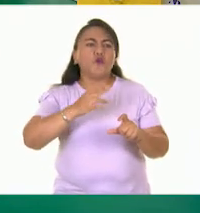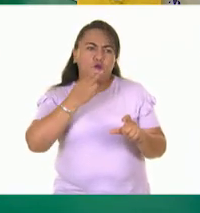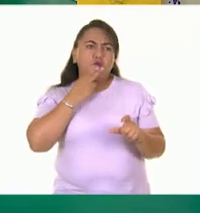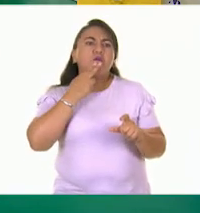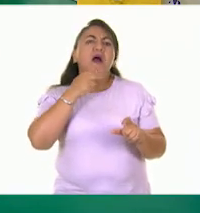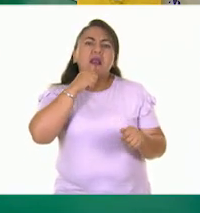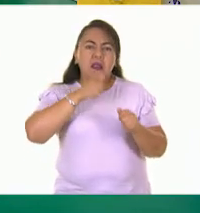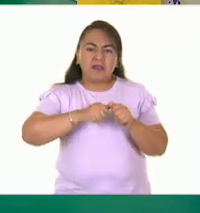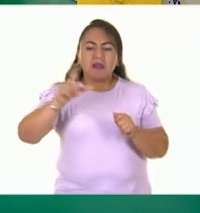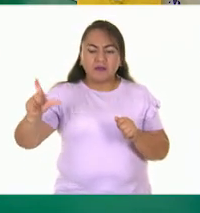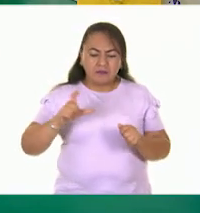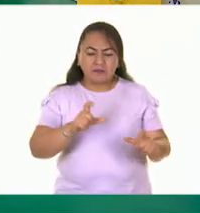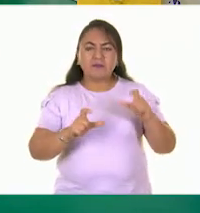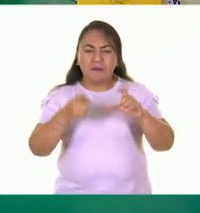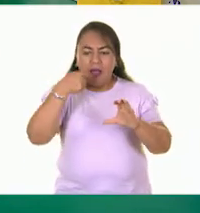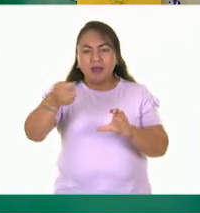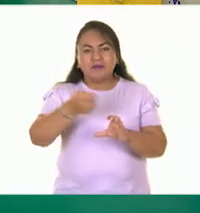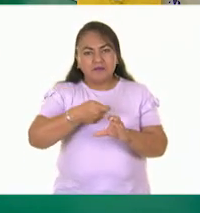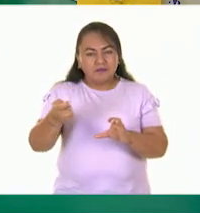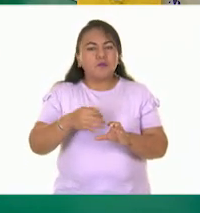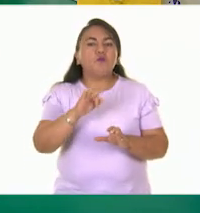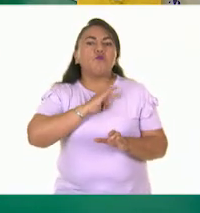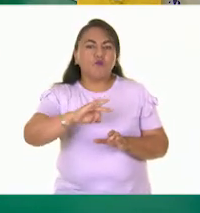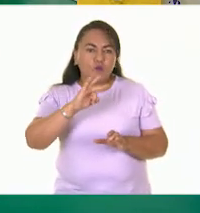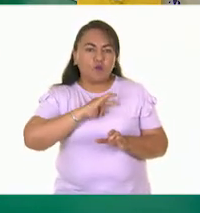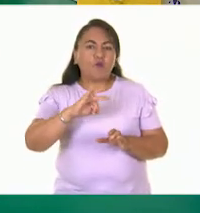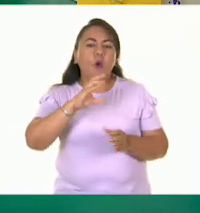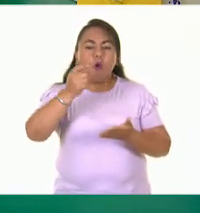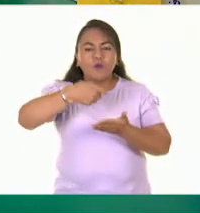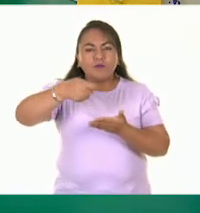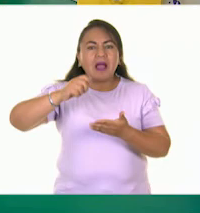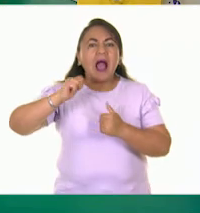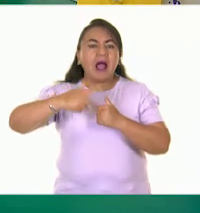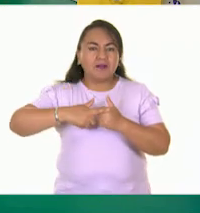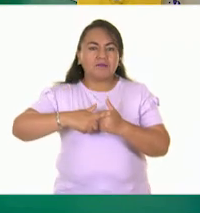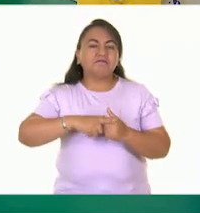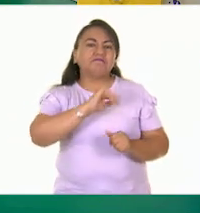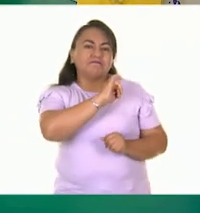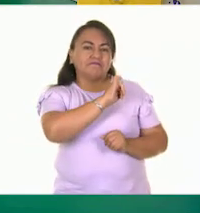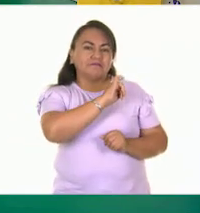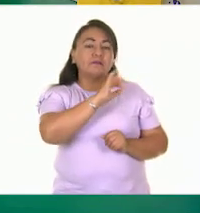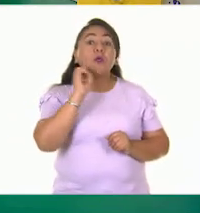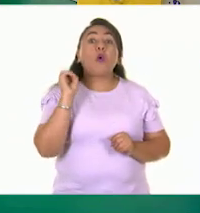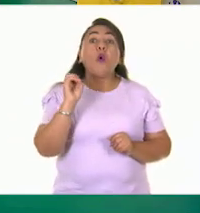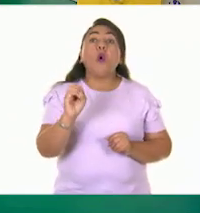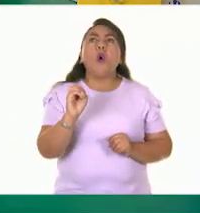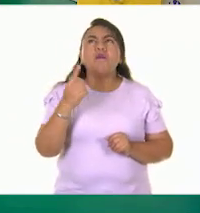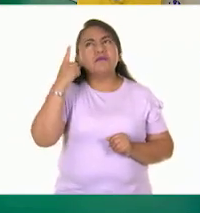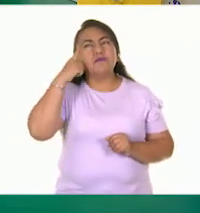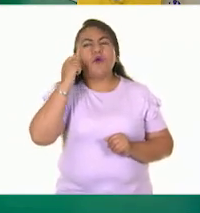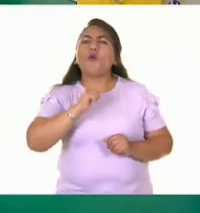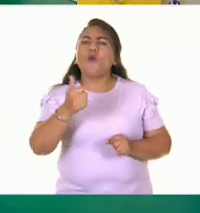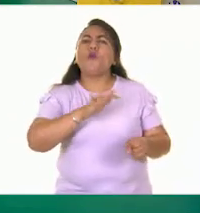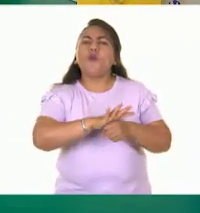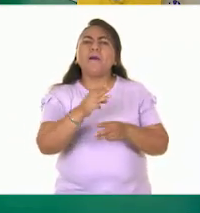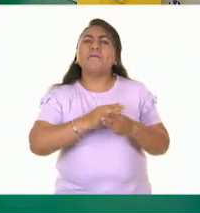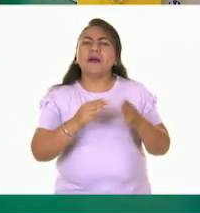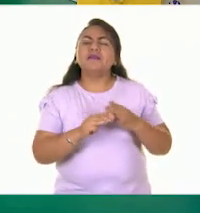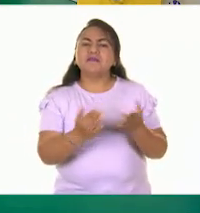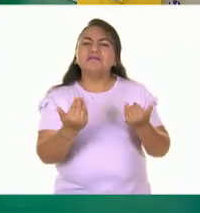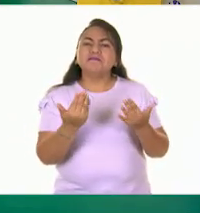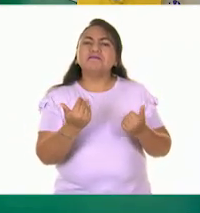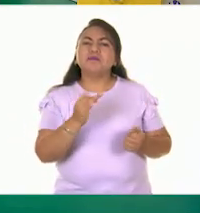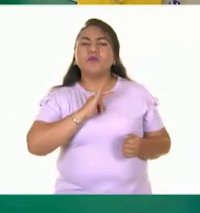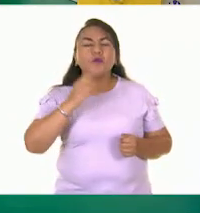usar esas letras como para tener una textura, para poder escribir algo. Claro que sí. A ver, ¿qué otros materiales se les ocurre a ustedes que